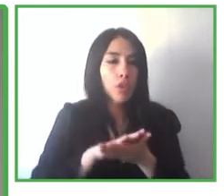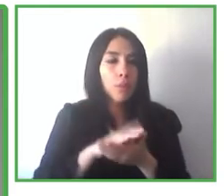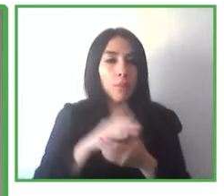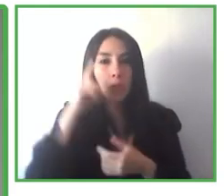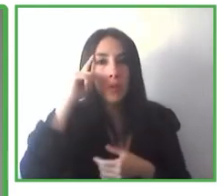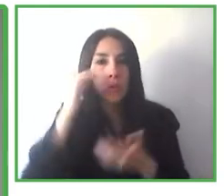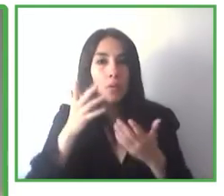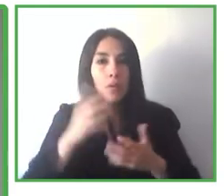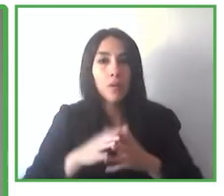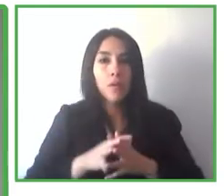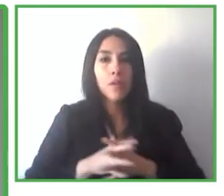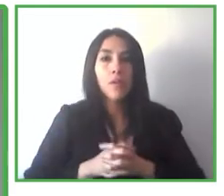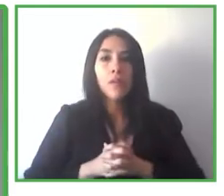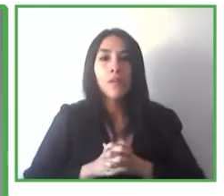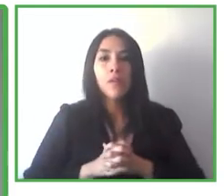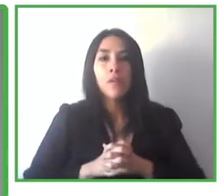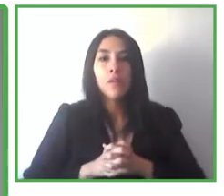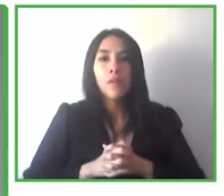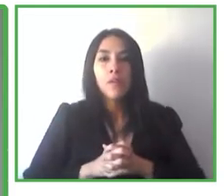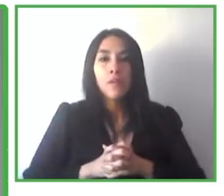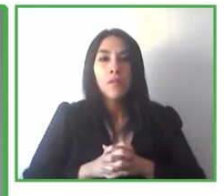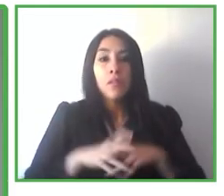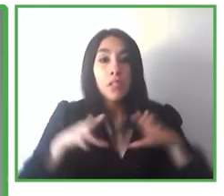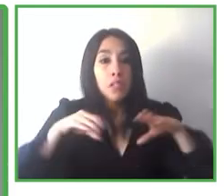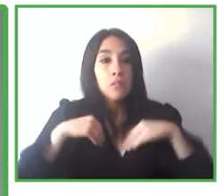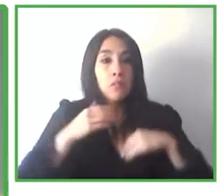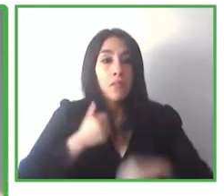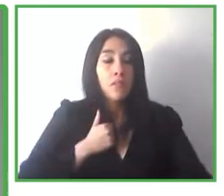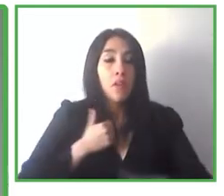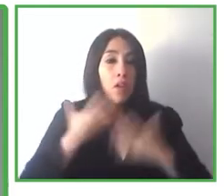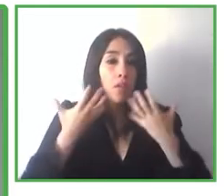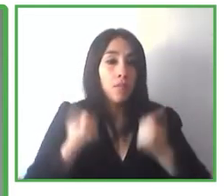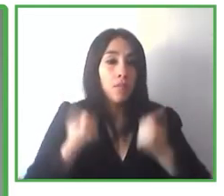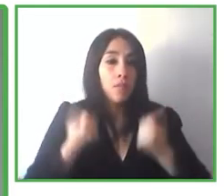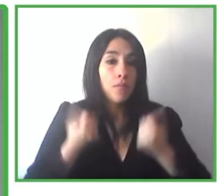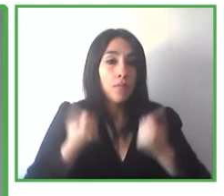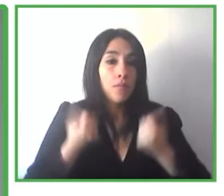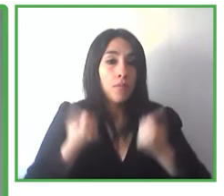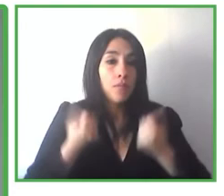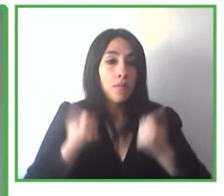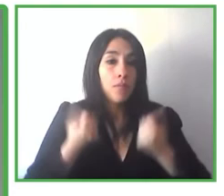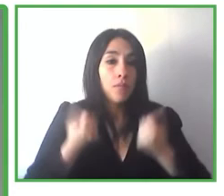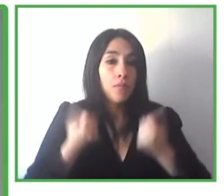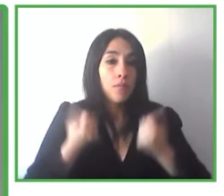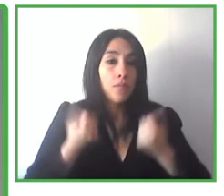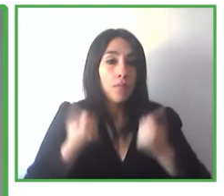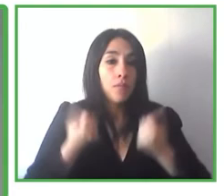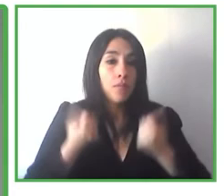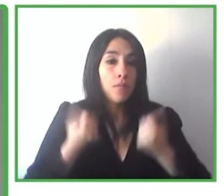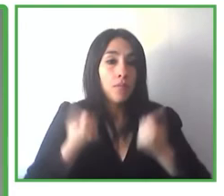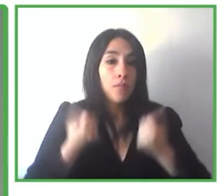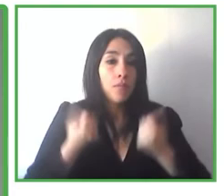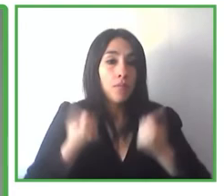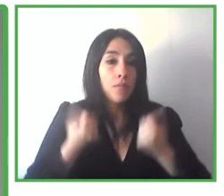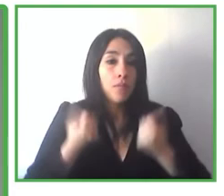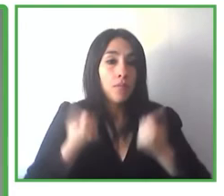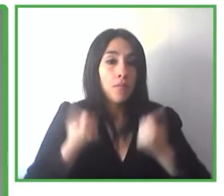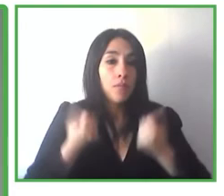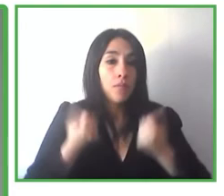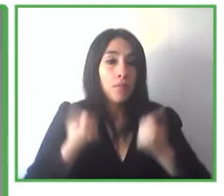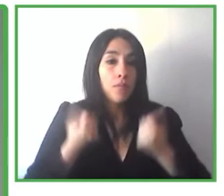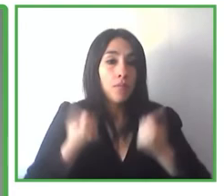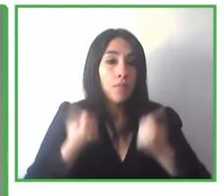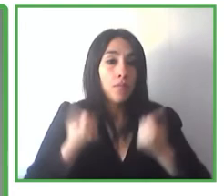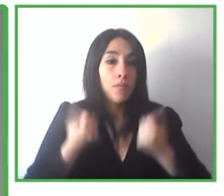y si hay una normativa en ese país que prevé eso, que obliga a eso, realmente, pues todo será mucho más